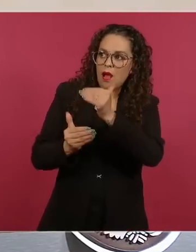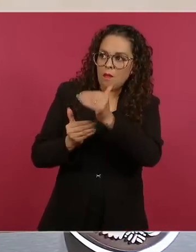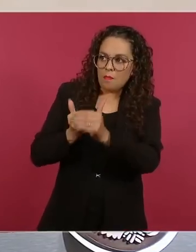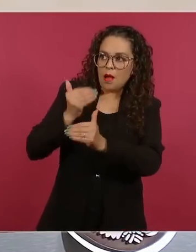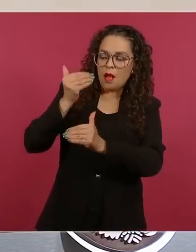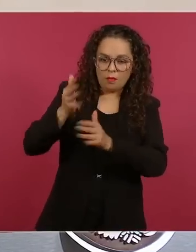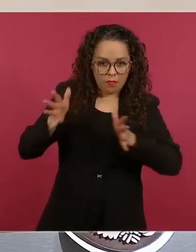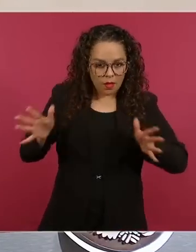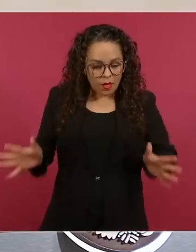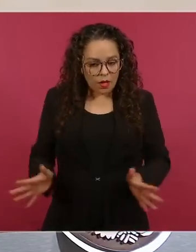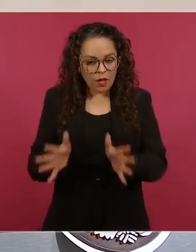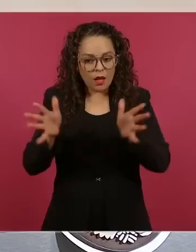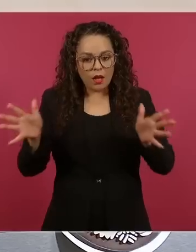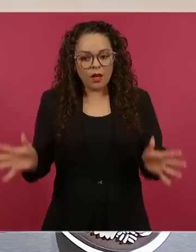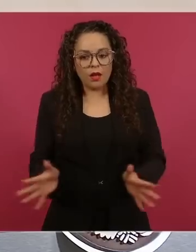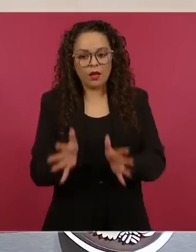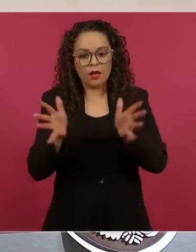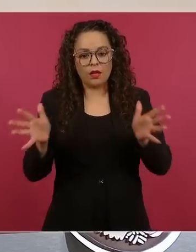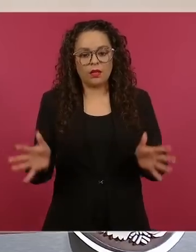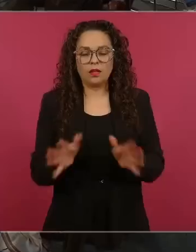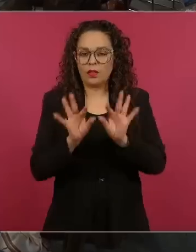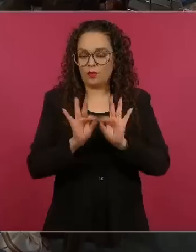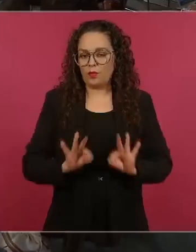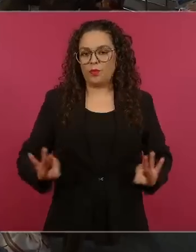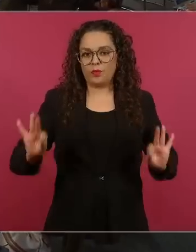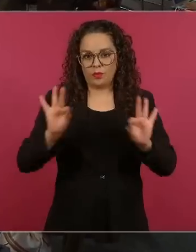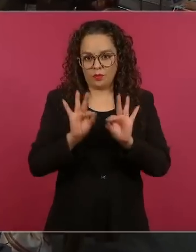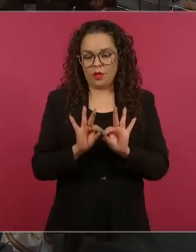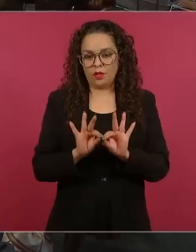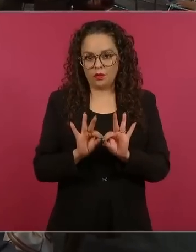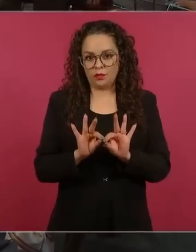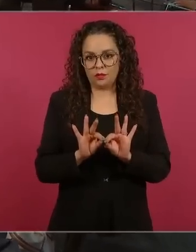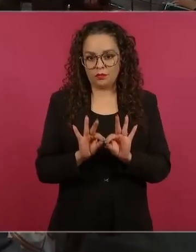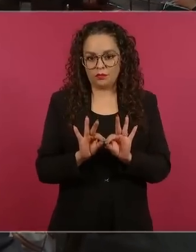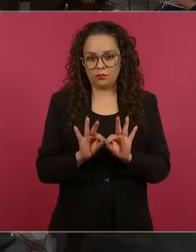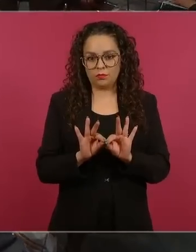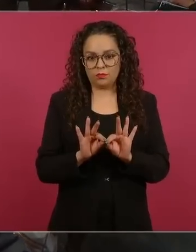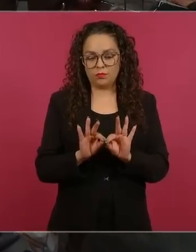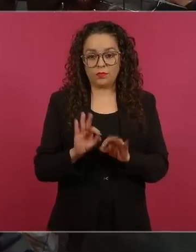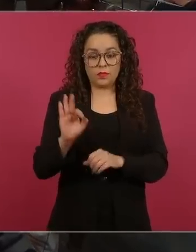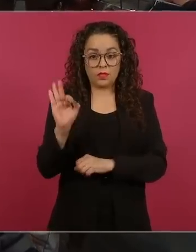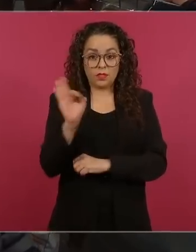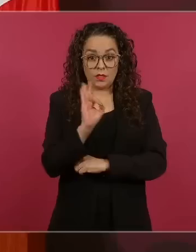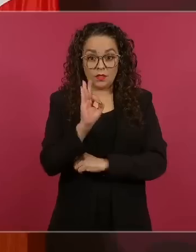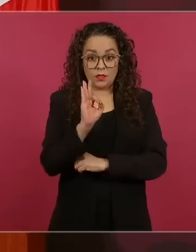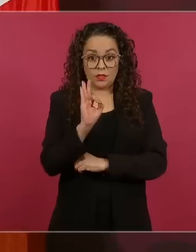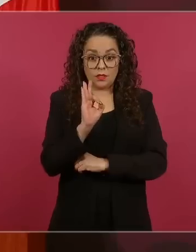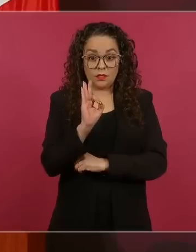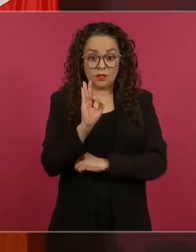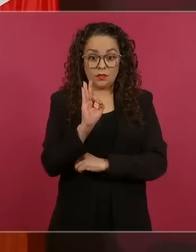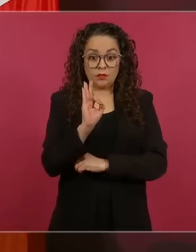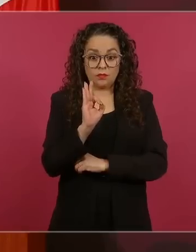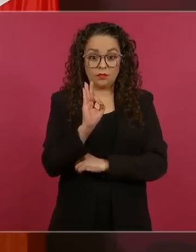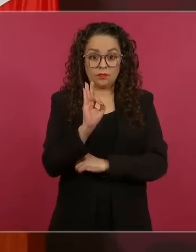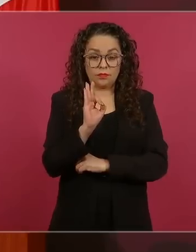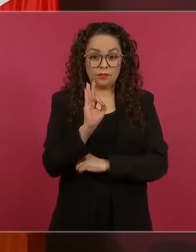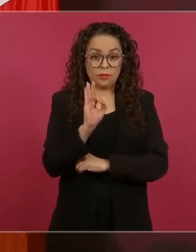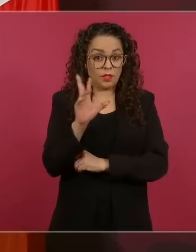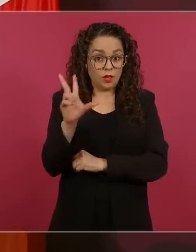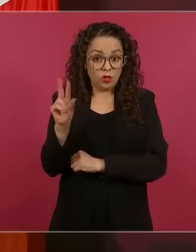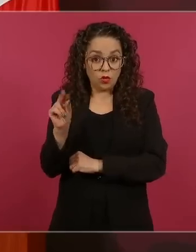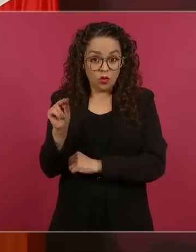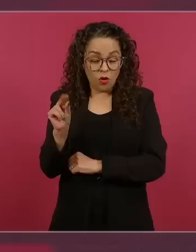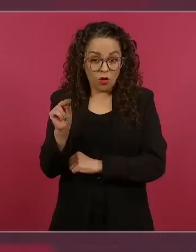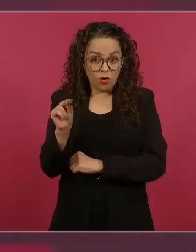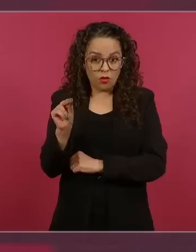está fincado el Banco de México solo en un pie, está